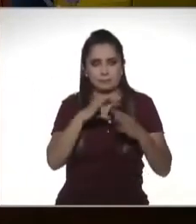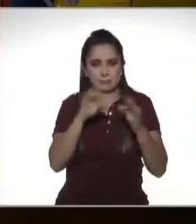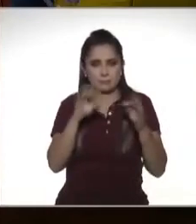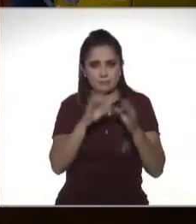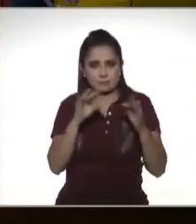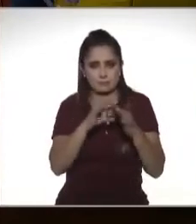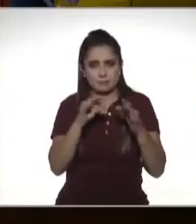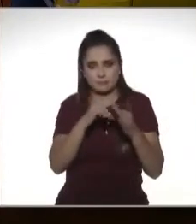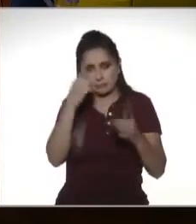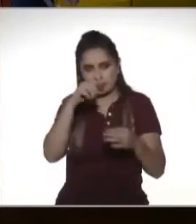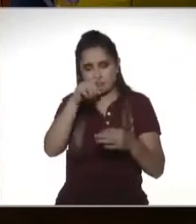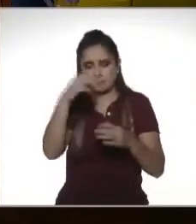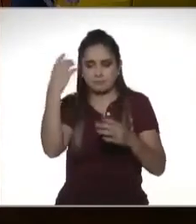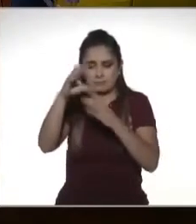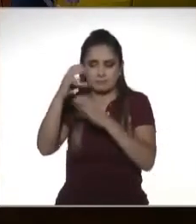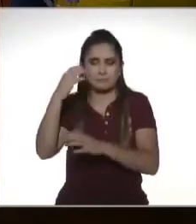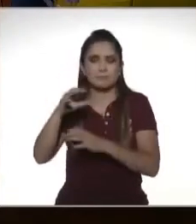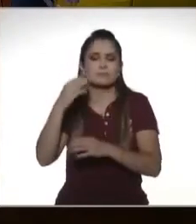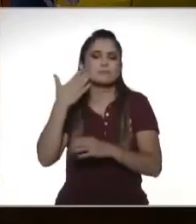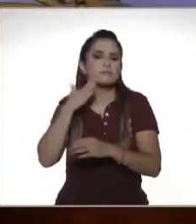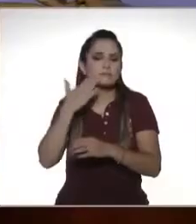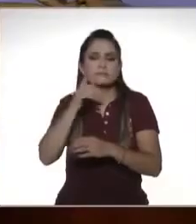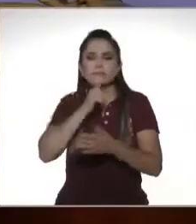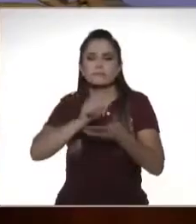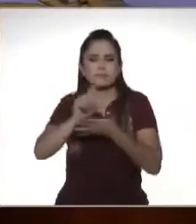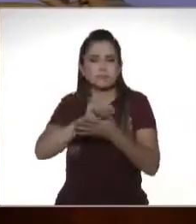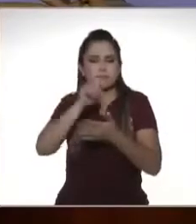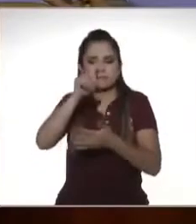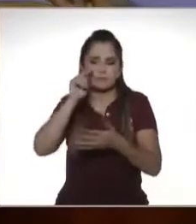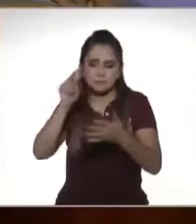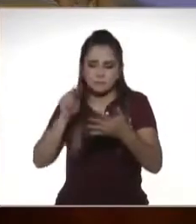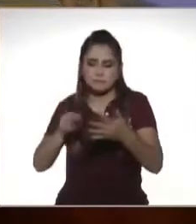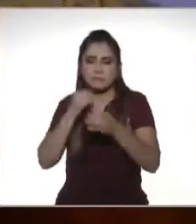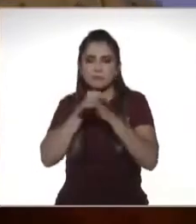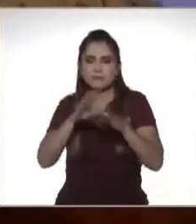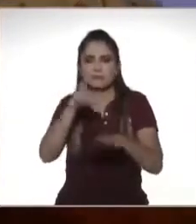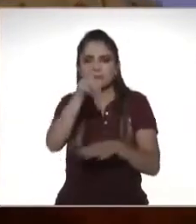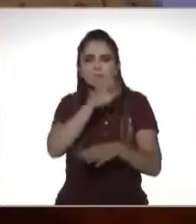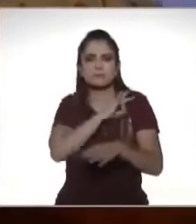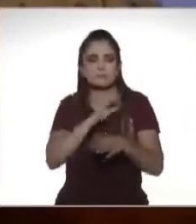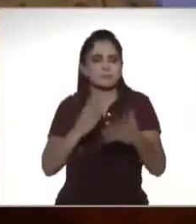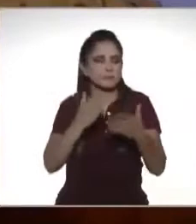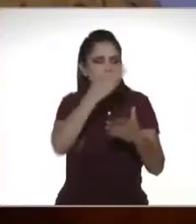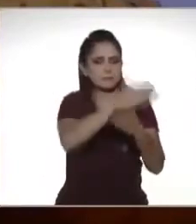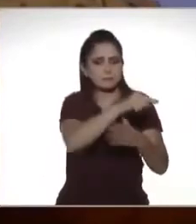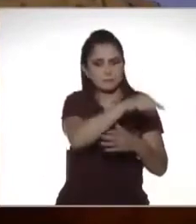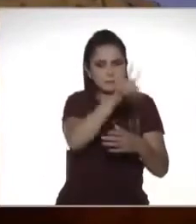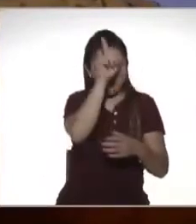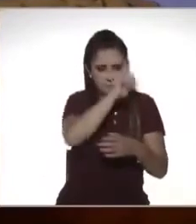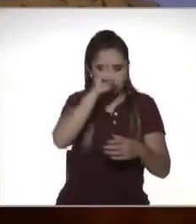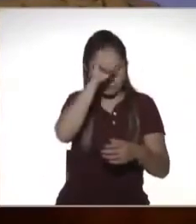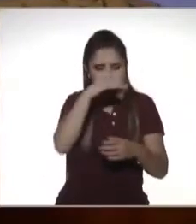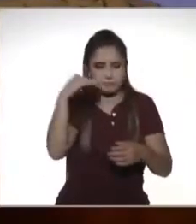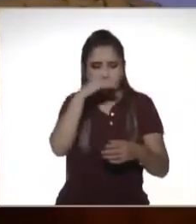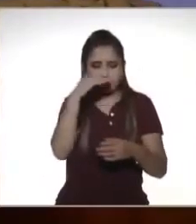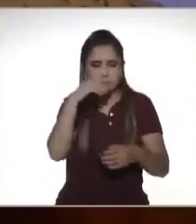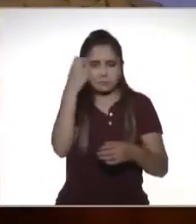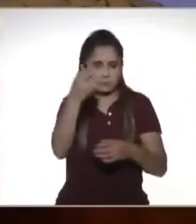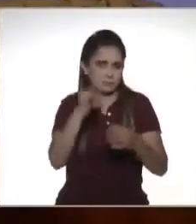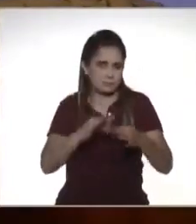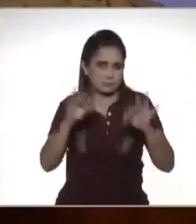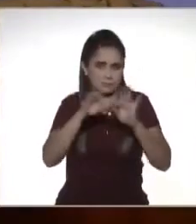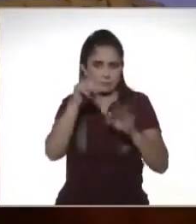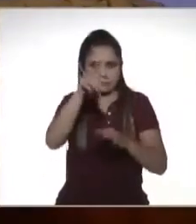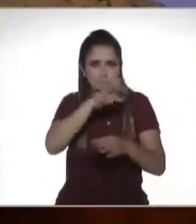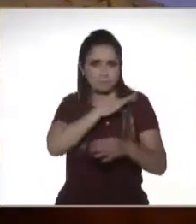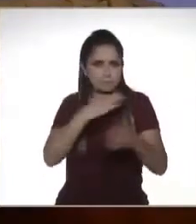para que en redes sociales pudiéramos compartir esa información de cómo accesar a esta asesoría que creo que es fundamental para todas y